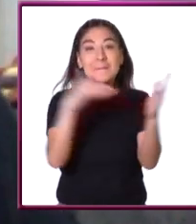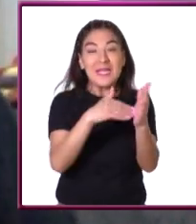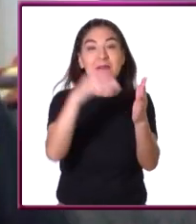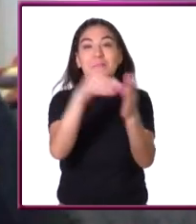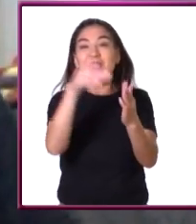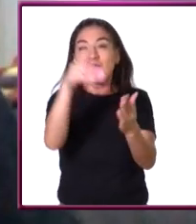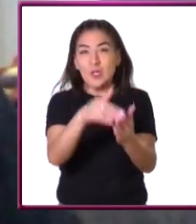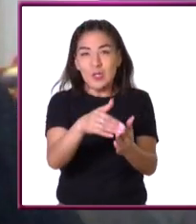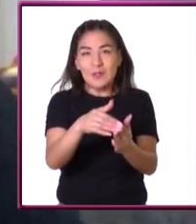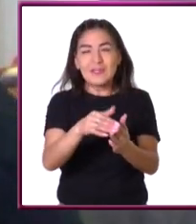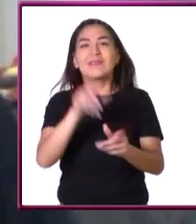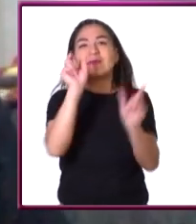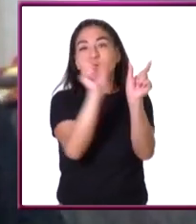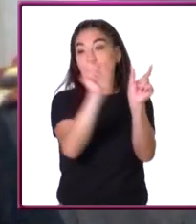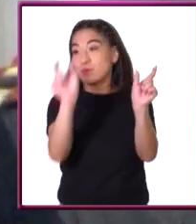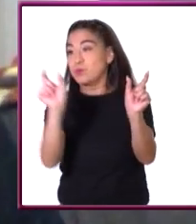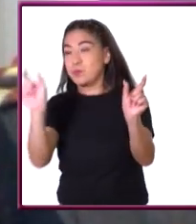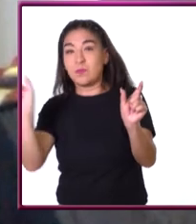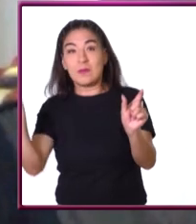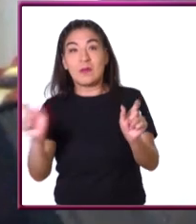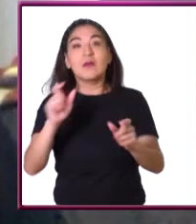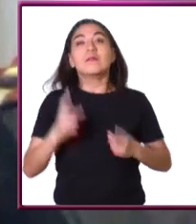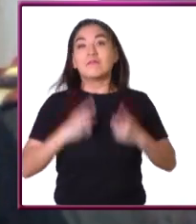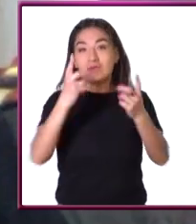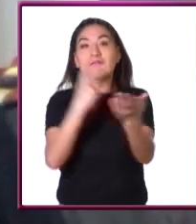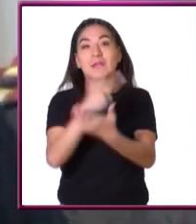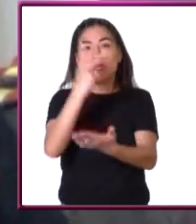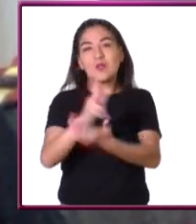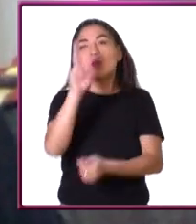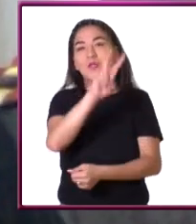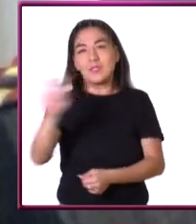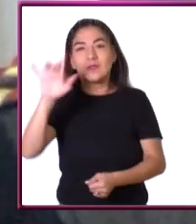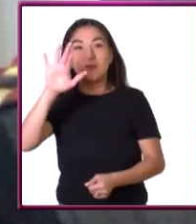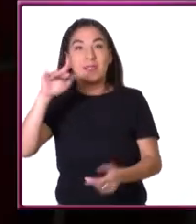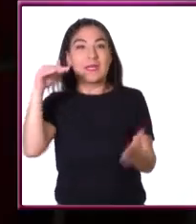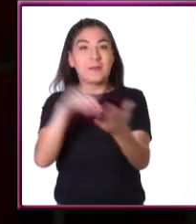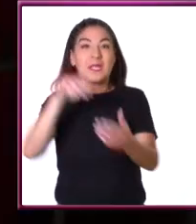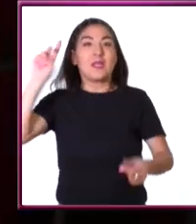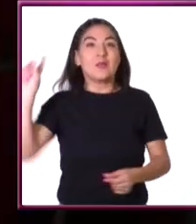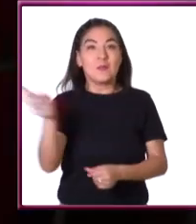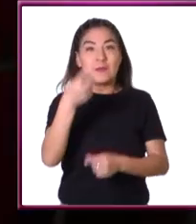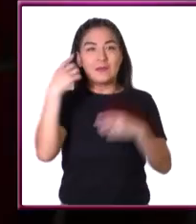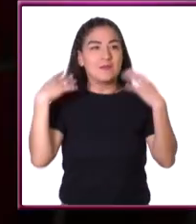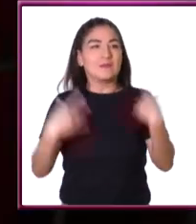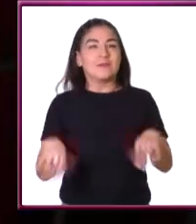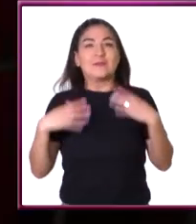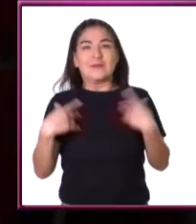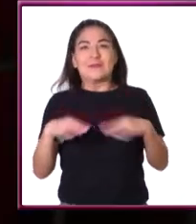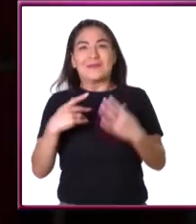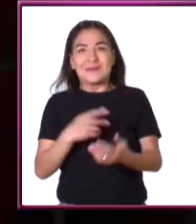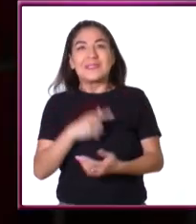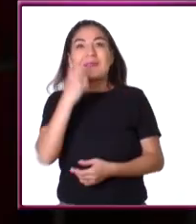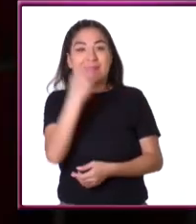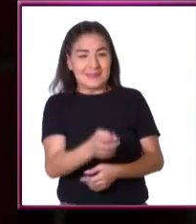mil millones de dígitos perdón mil millones de dígitos y son doscientos cincuenta mil dólares ¿no? ese es otro de los